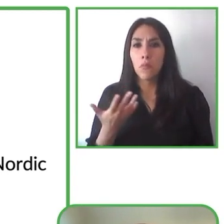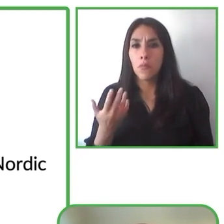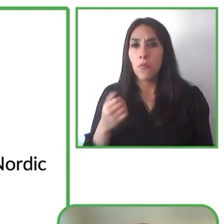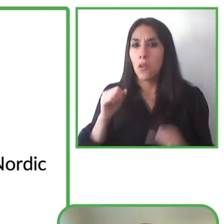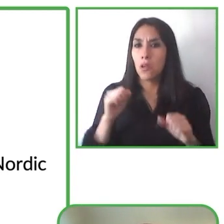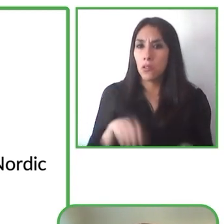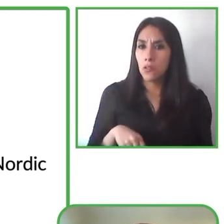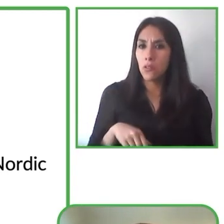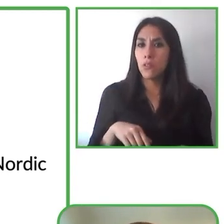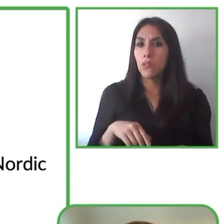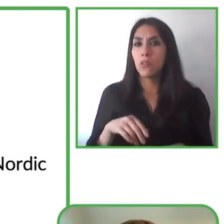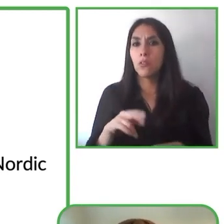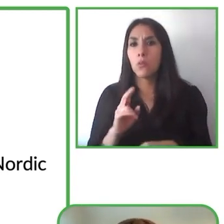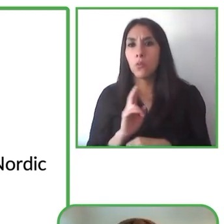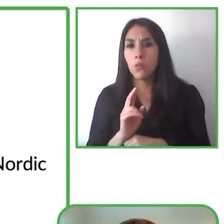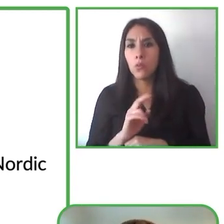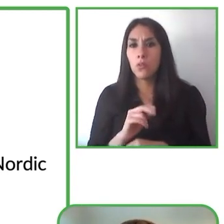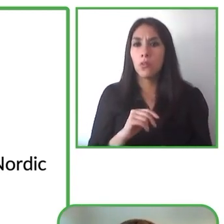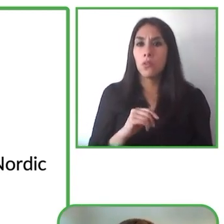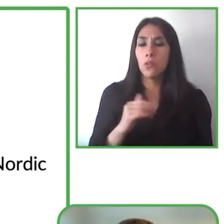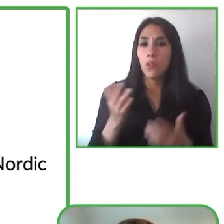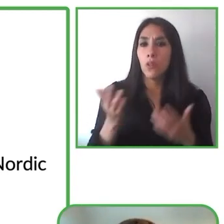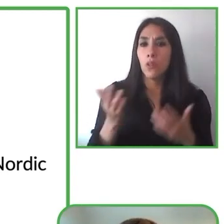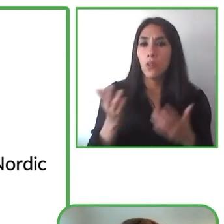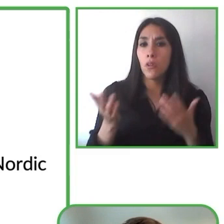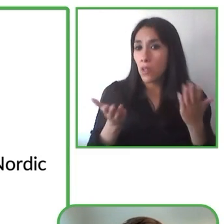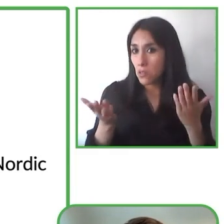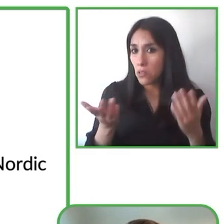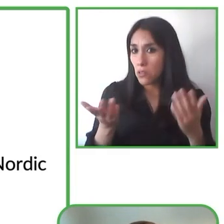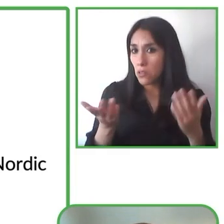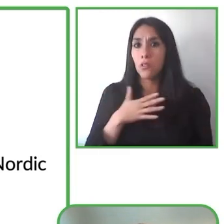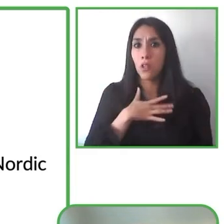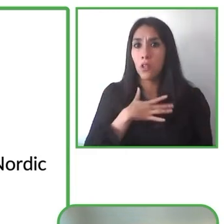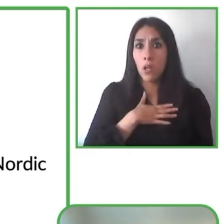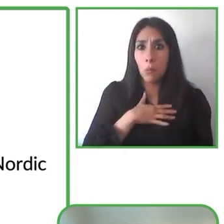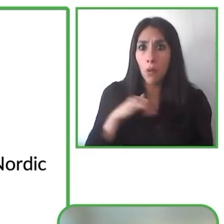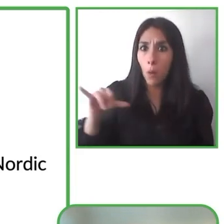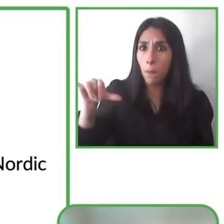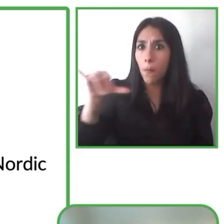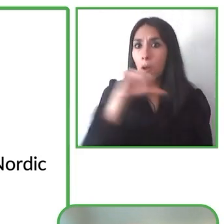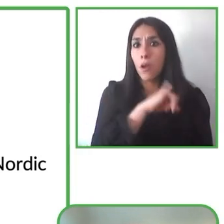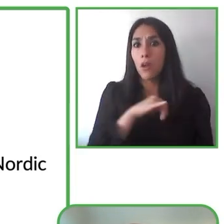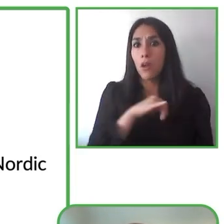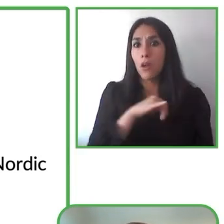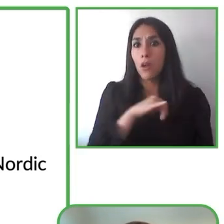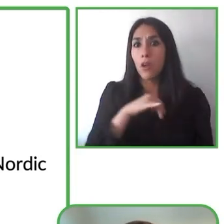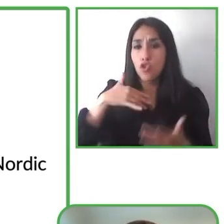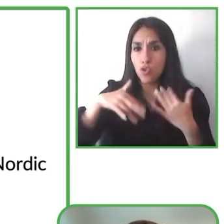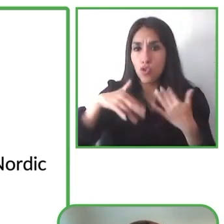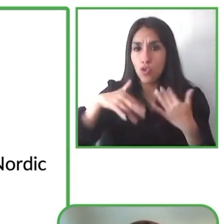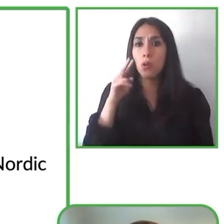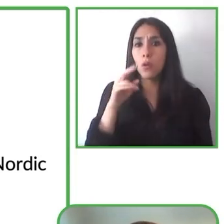entonces se baja el app utiliza tu audífono sobre sobre earbud o como sea